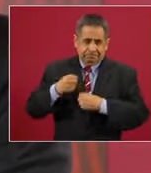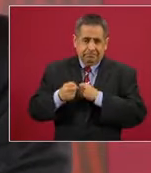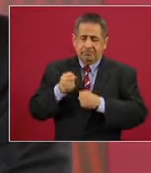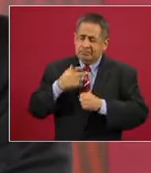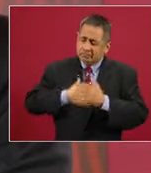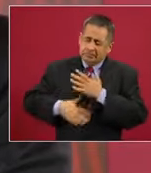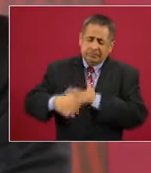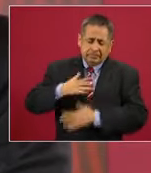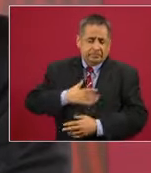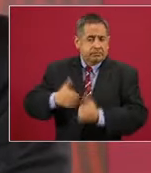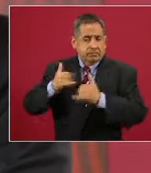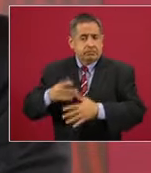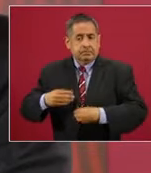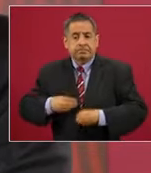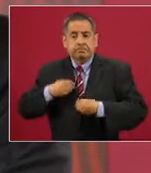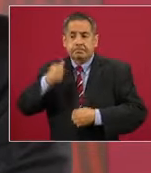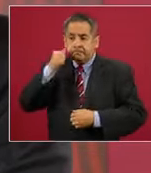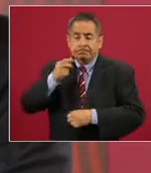fatiga.